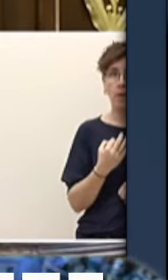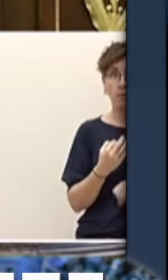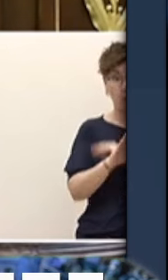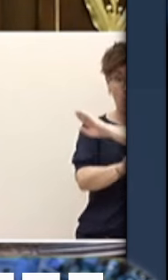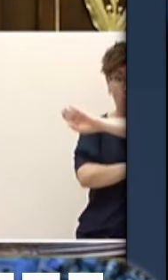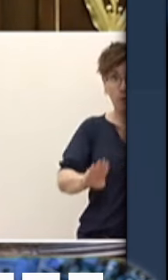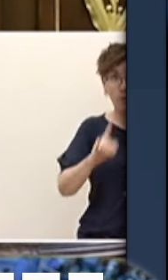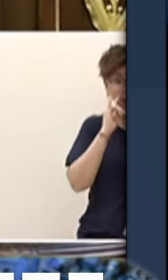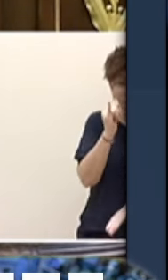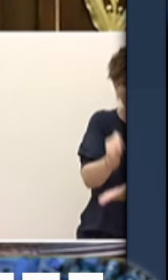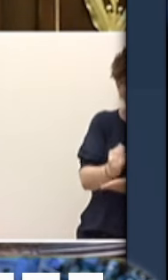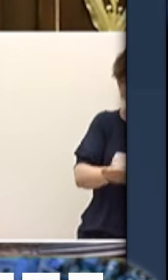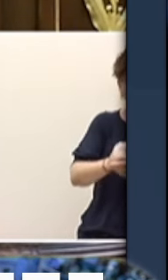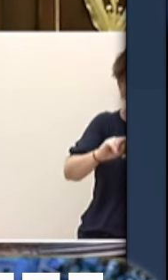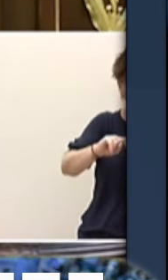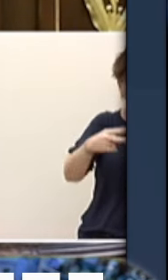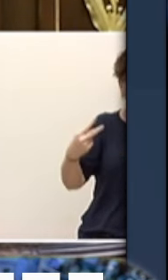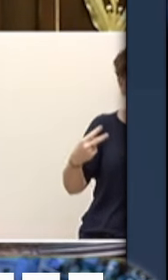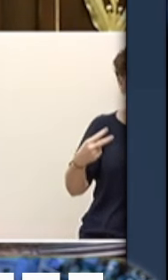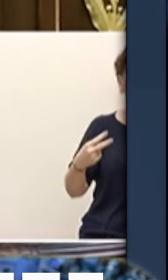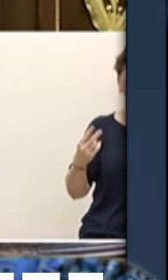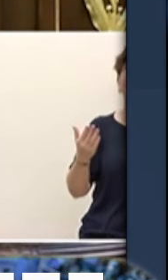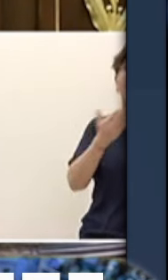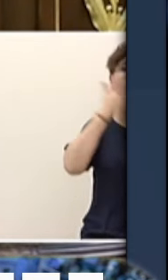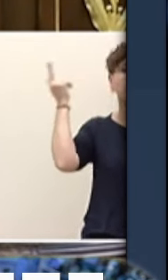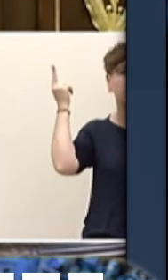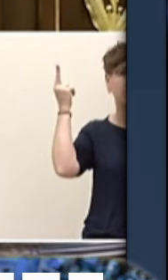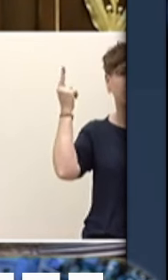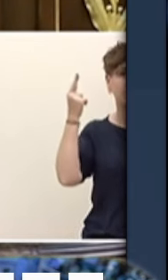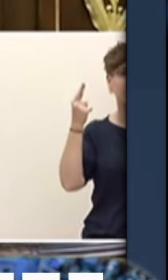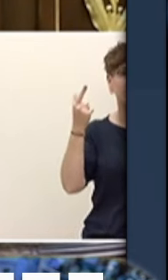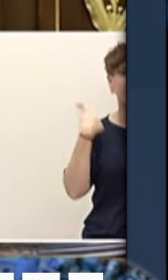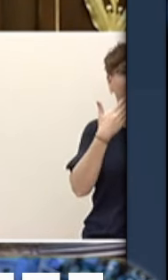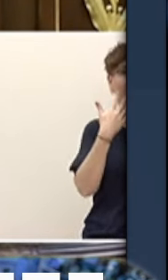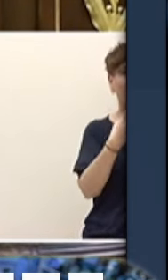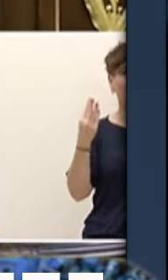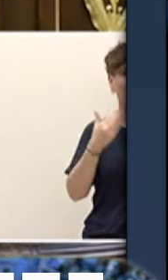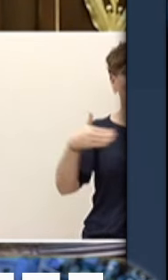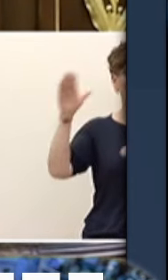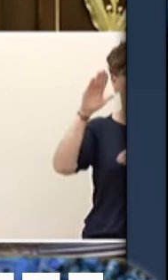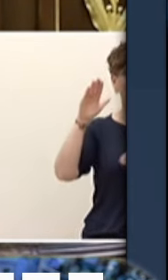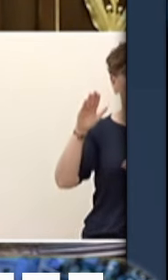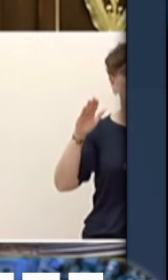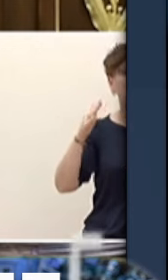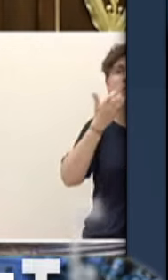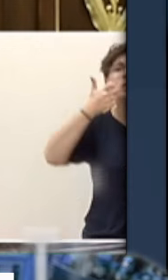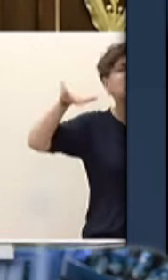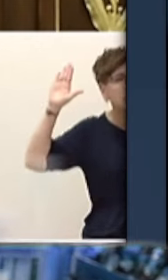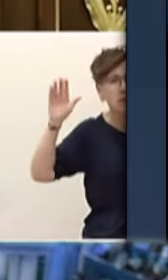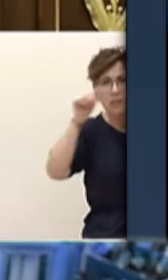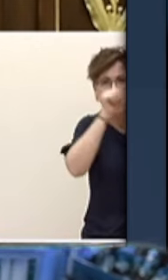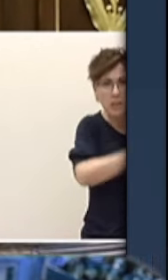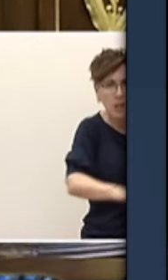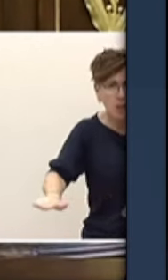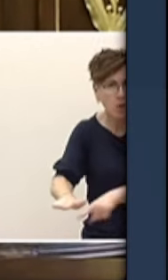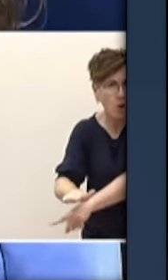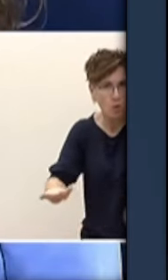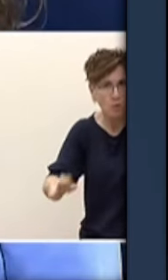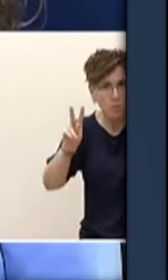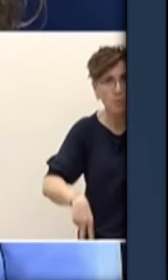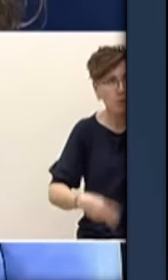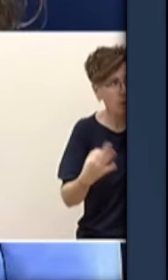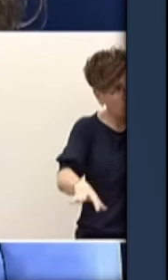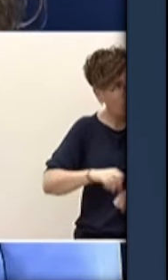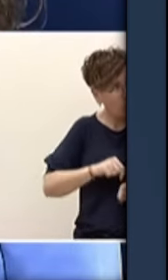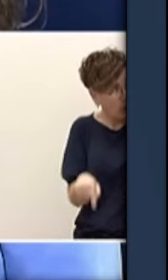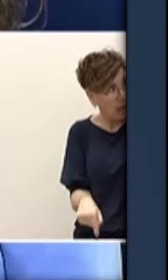Pero, ¿y si son niños? ¿Realmente tenemos que acogerlos aquí? ¿A niños procedentes de Marruecos? ¿Con la relación